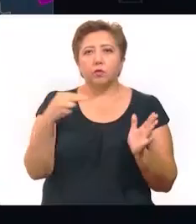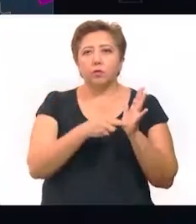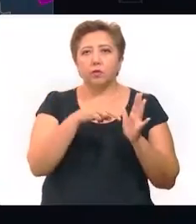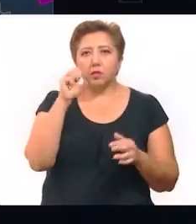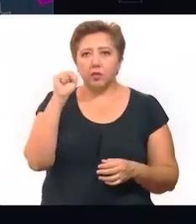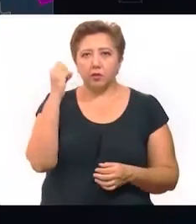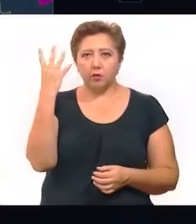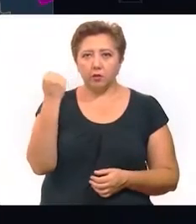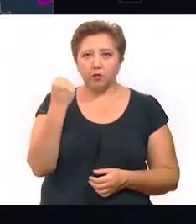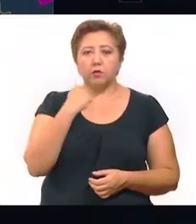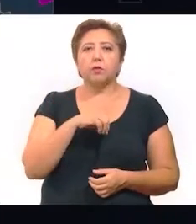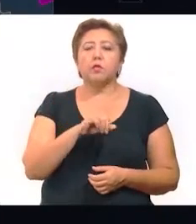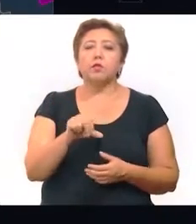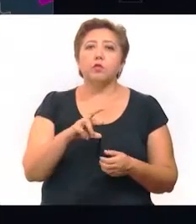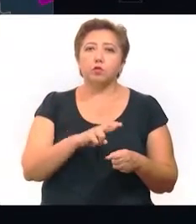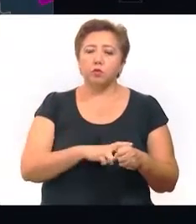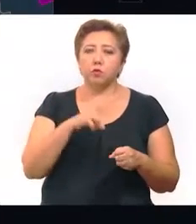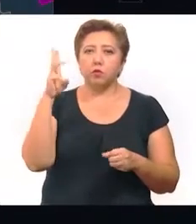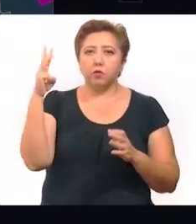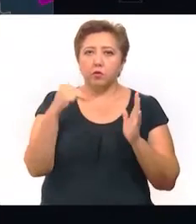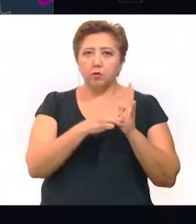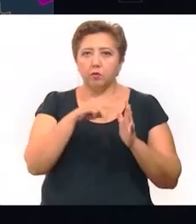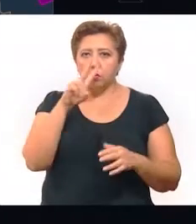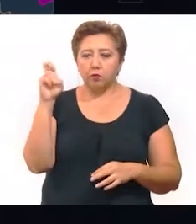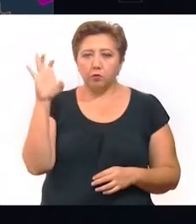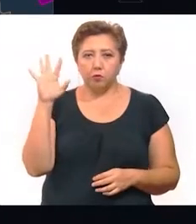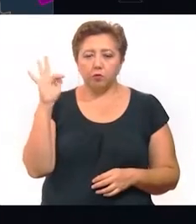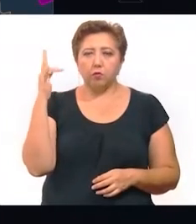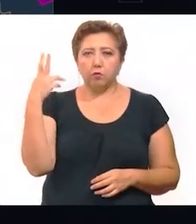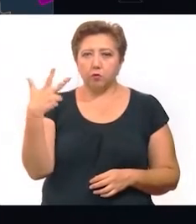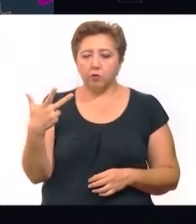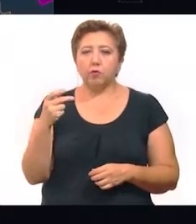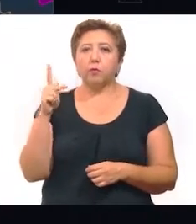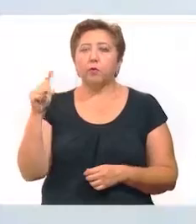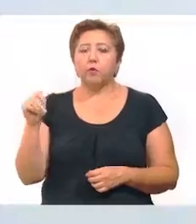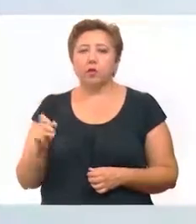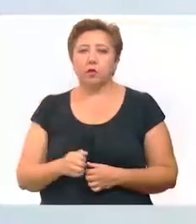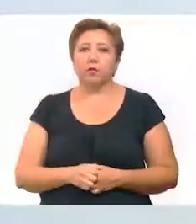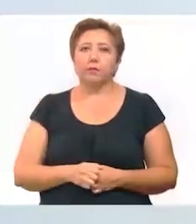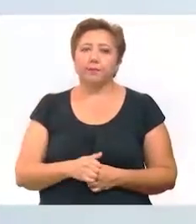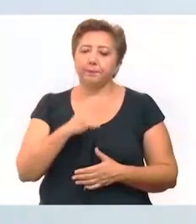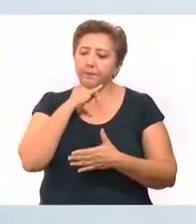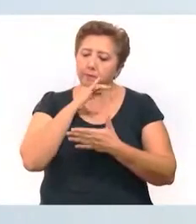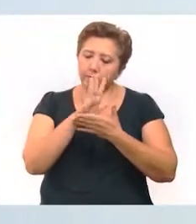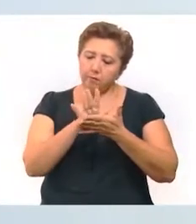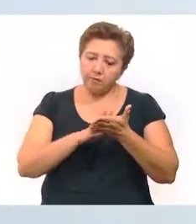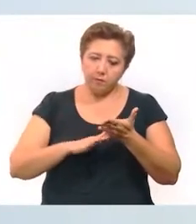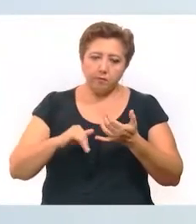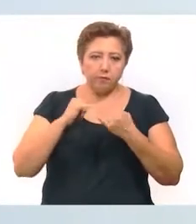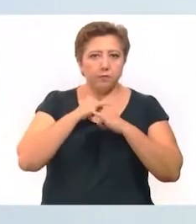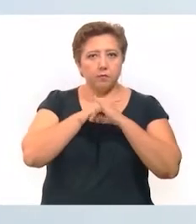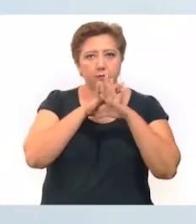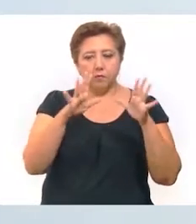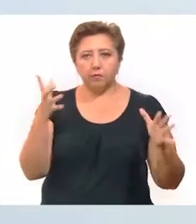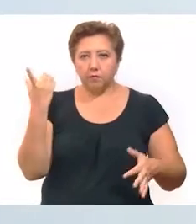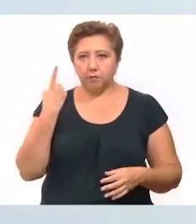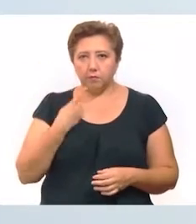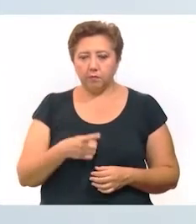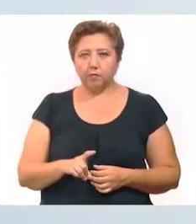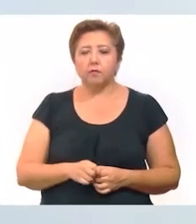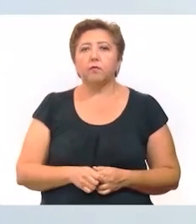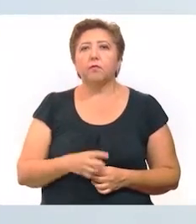2,069 en la zona sur, 3,248 en la zona poniente. Lamentablemente, en este parte médico